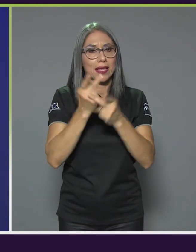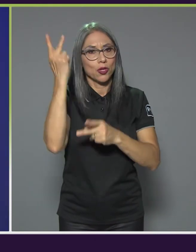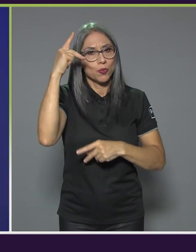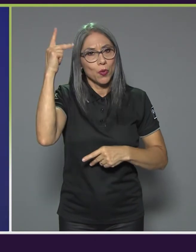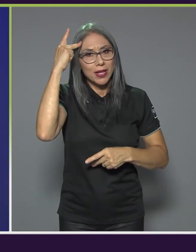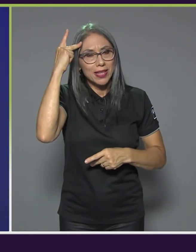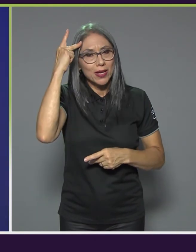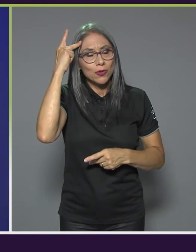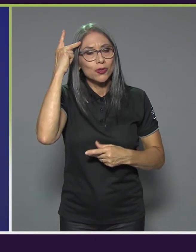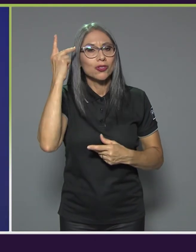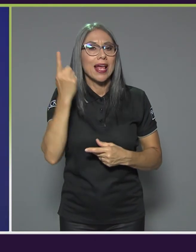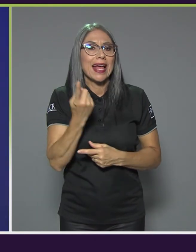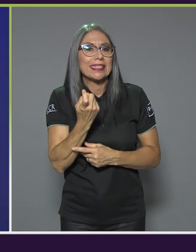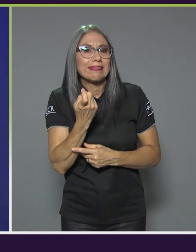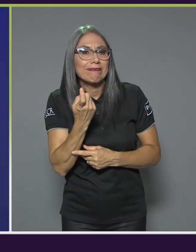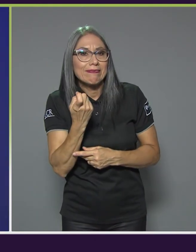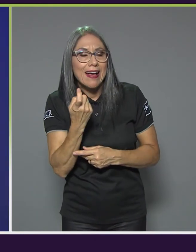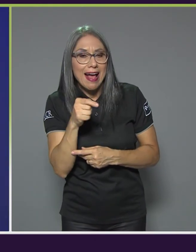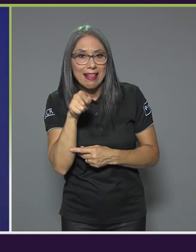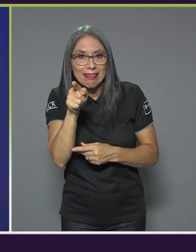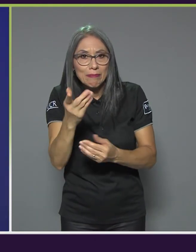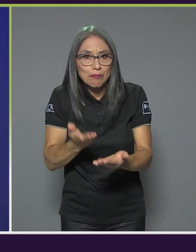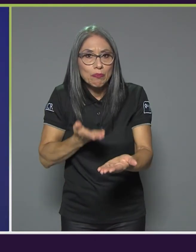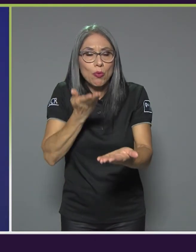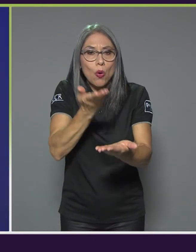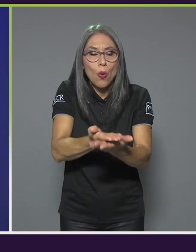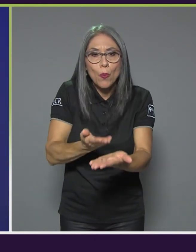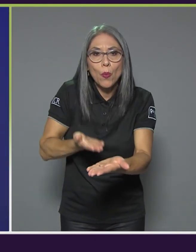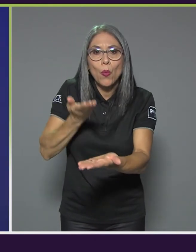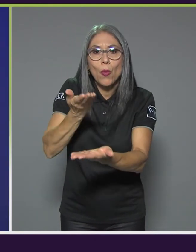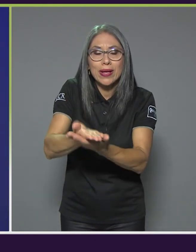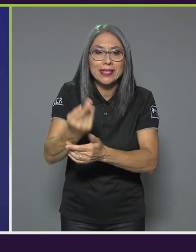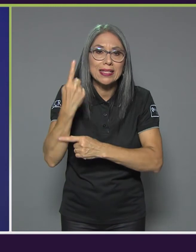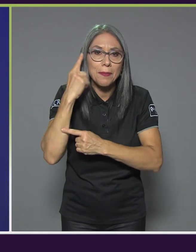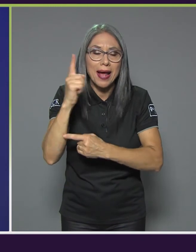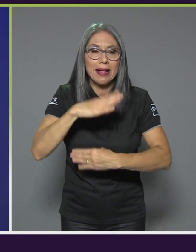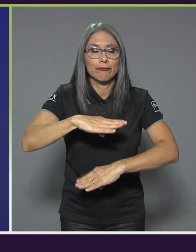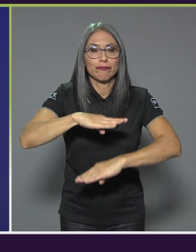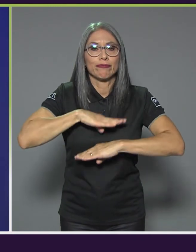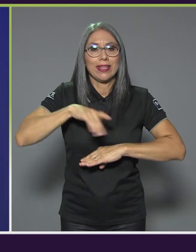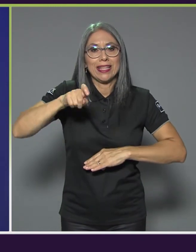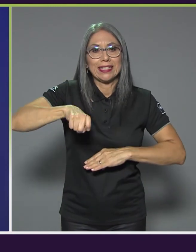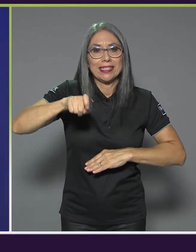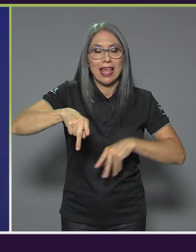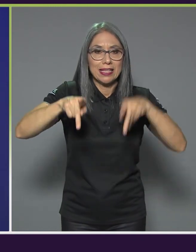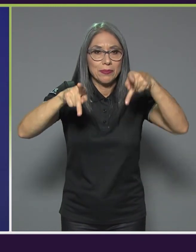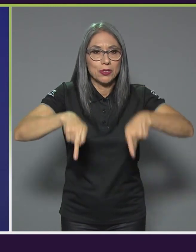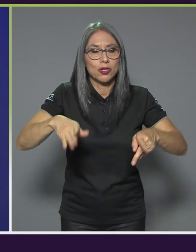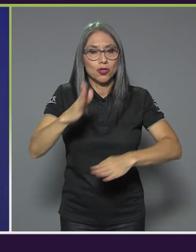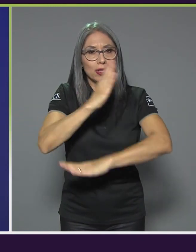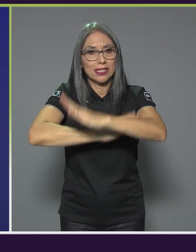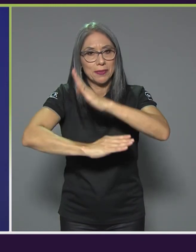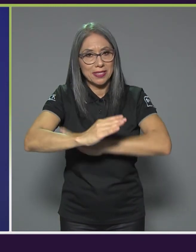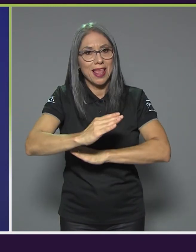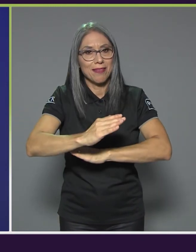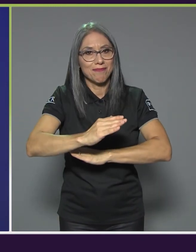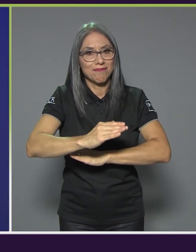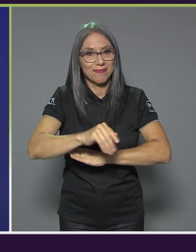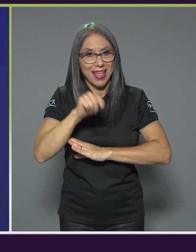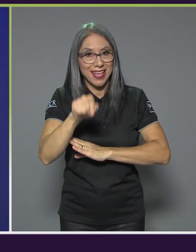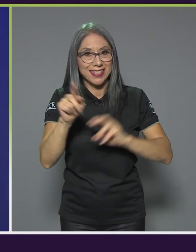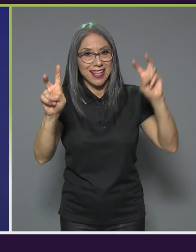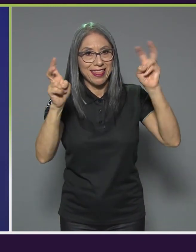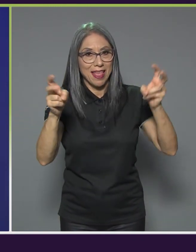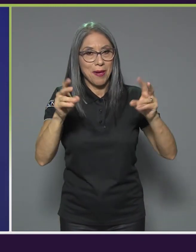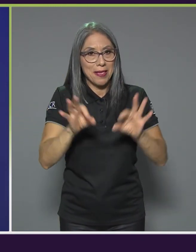canalización y en la presentación de propuestas para las necesidades de la población con discapacidad, que es el tema que nos convoca